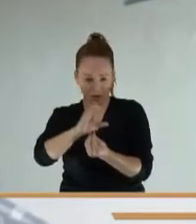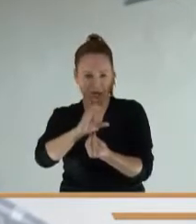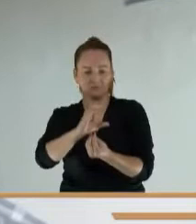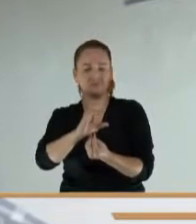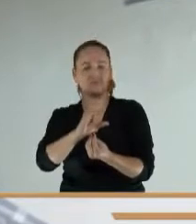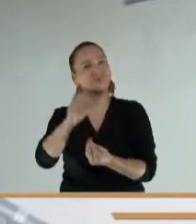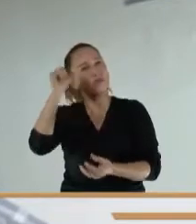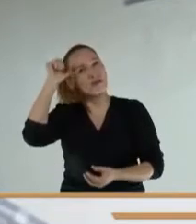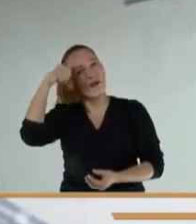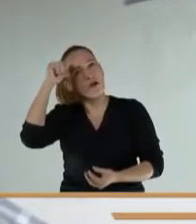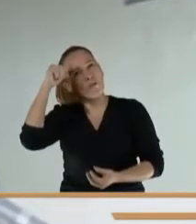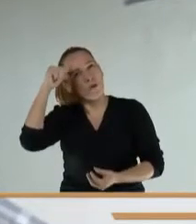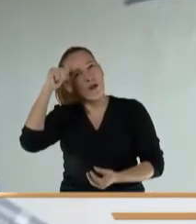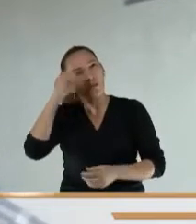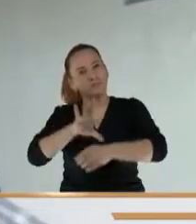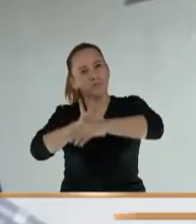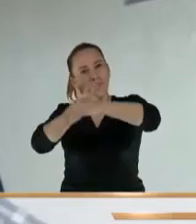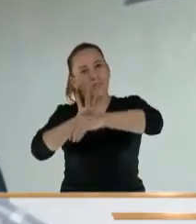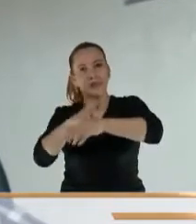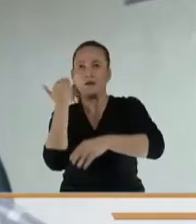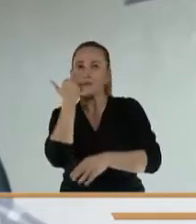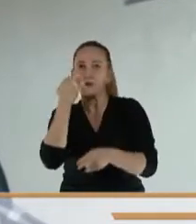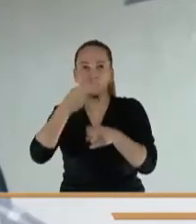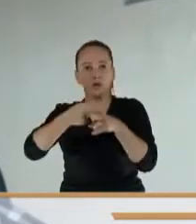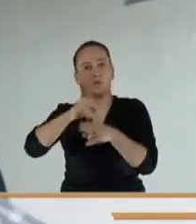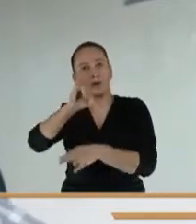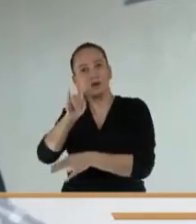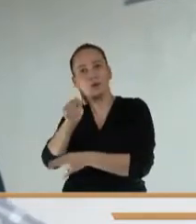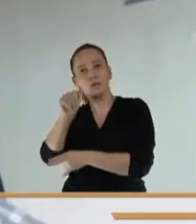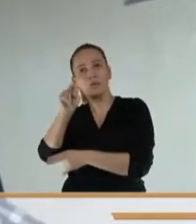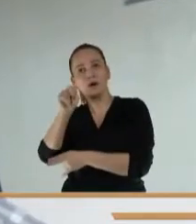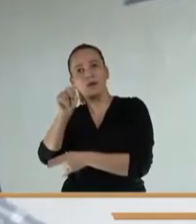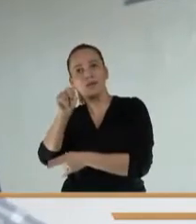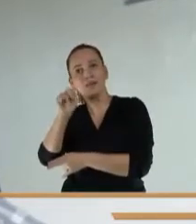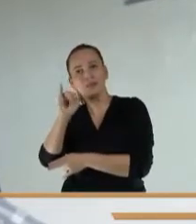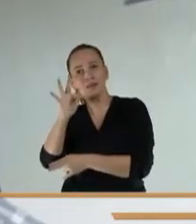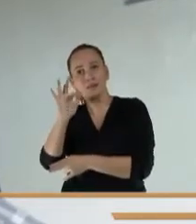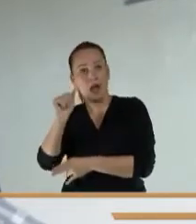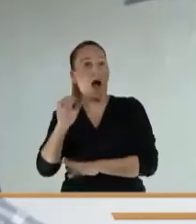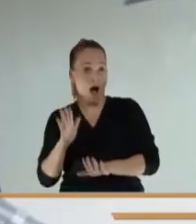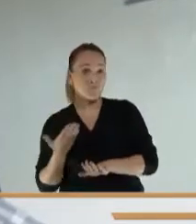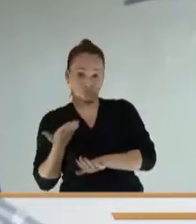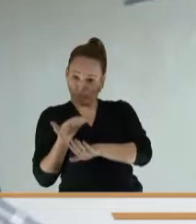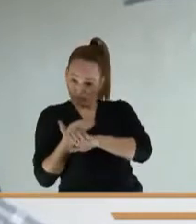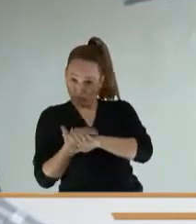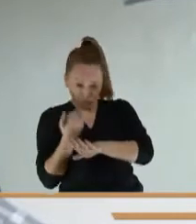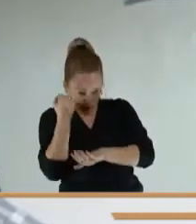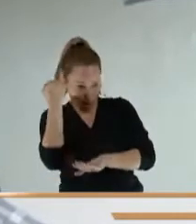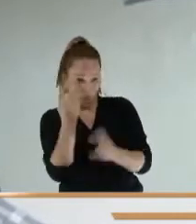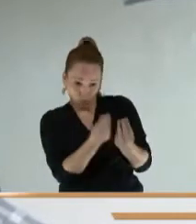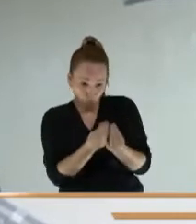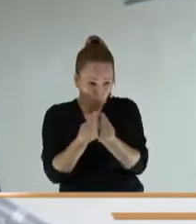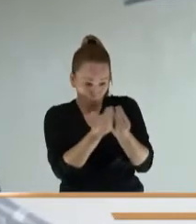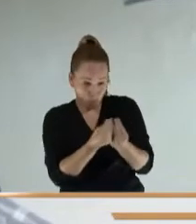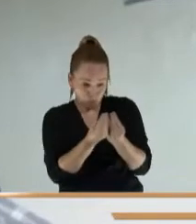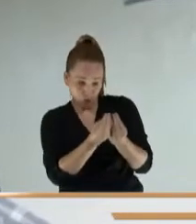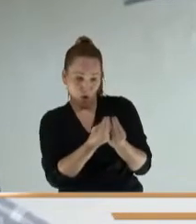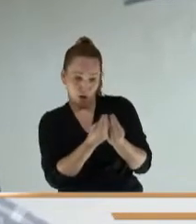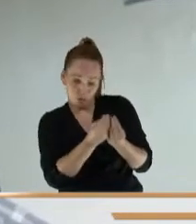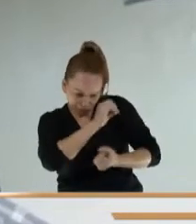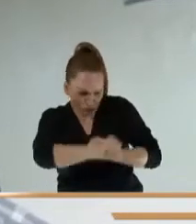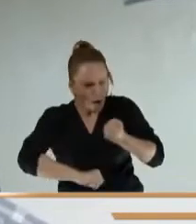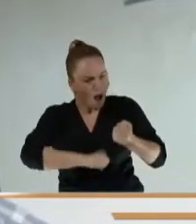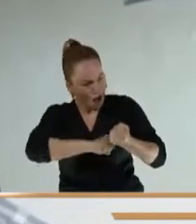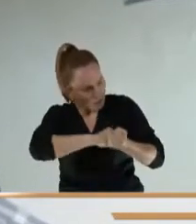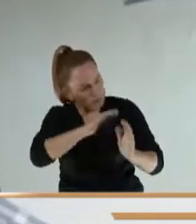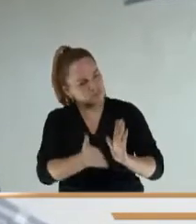Yo recuerdo a la doctora Juanita también diciendo, oiga, hagamos una propuesta donde se logren beneficiar todos los concejales. Y no solamente